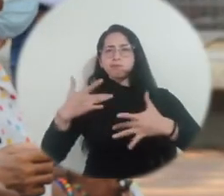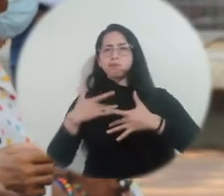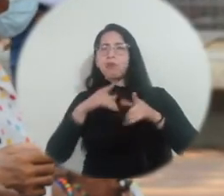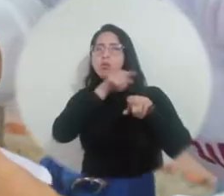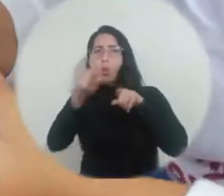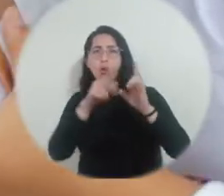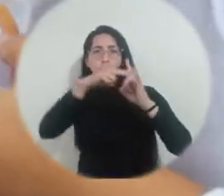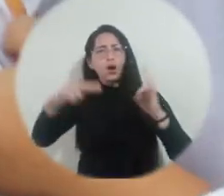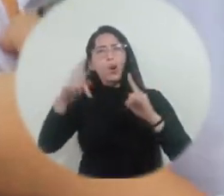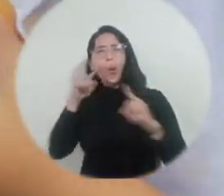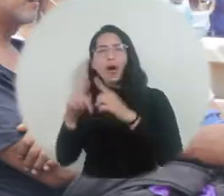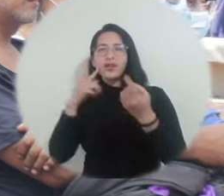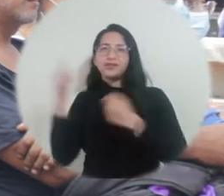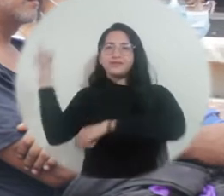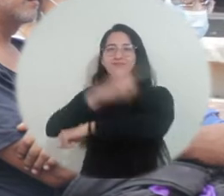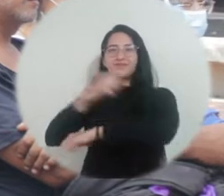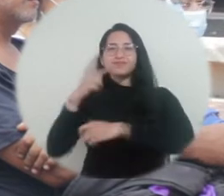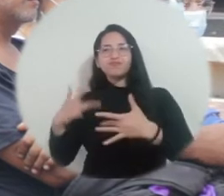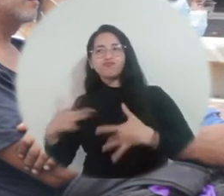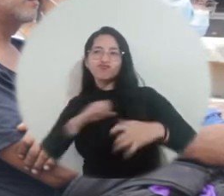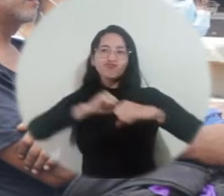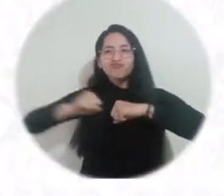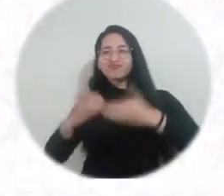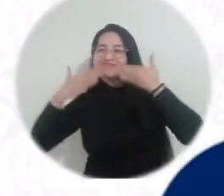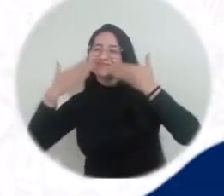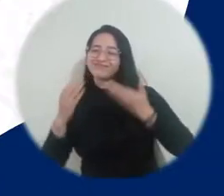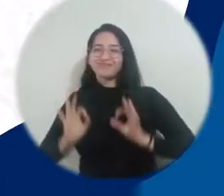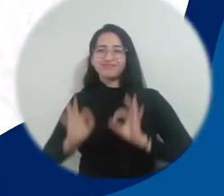Magdalena para celebrar el Día de las Buenas Acciones.